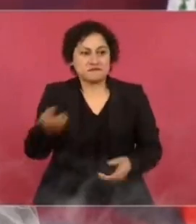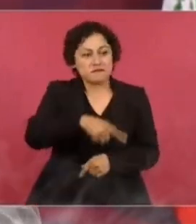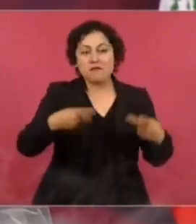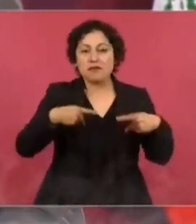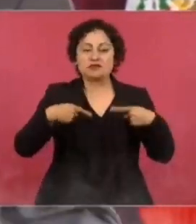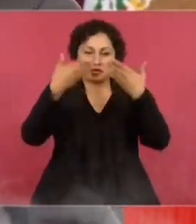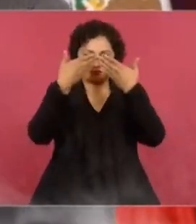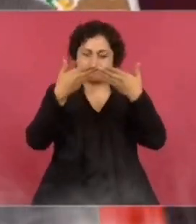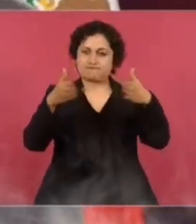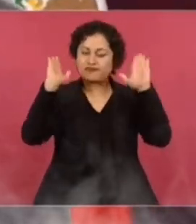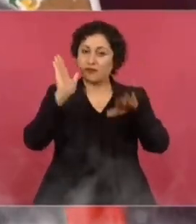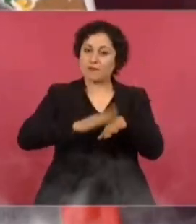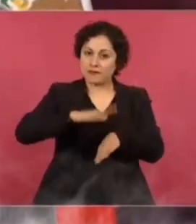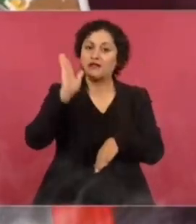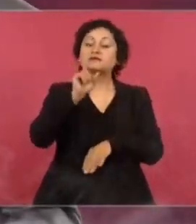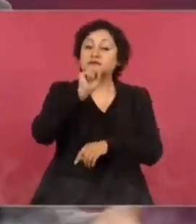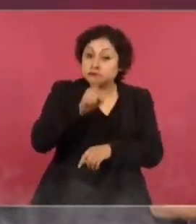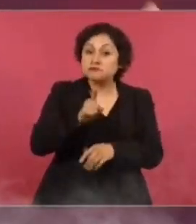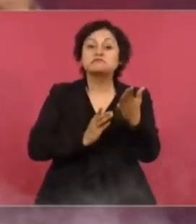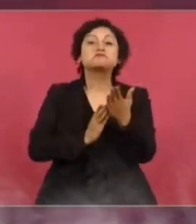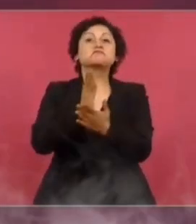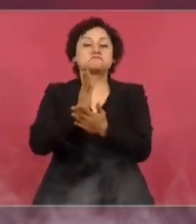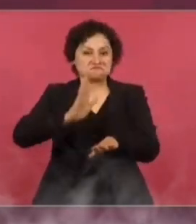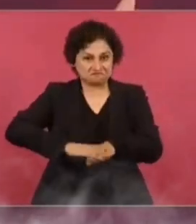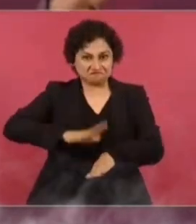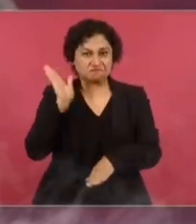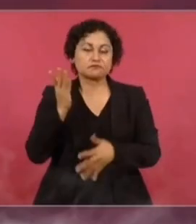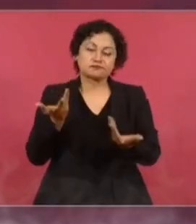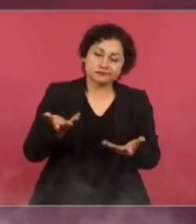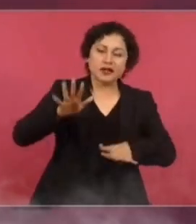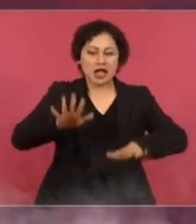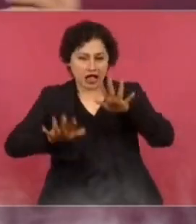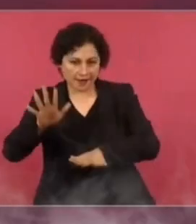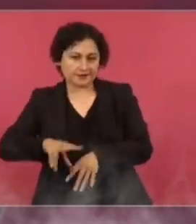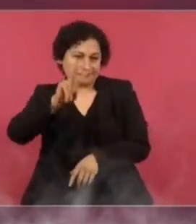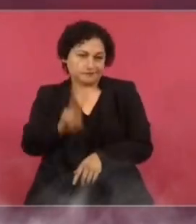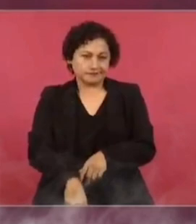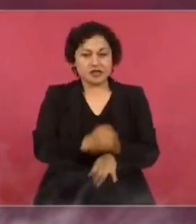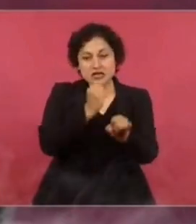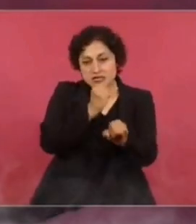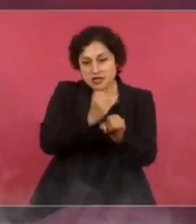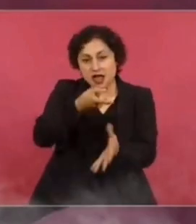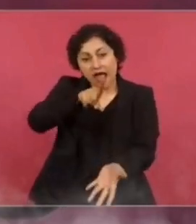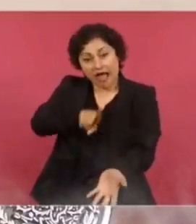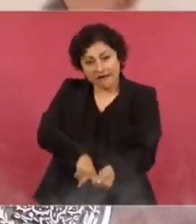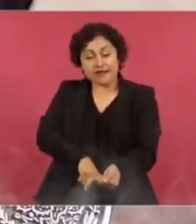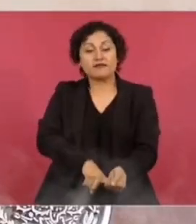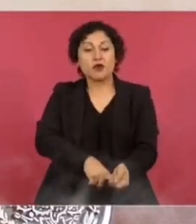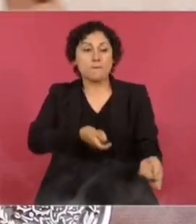Aún cuando a veces las redes sociales, los manipuladores,